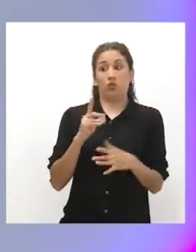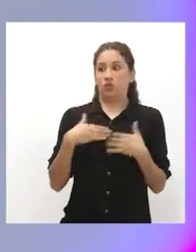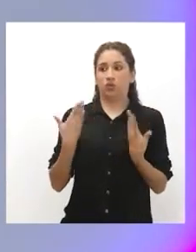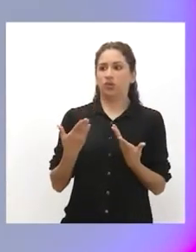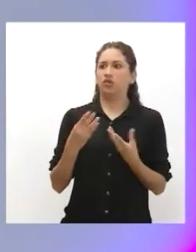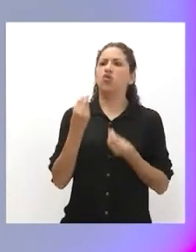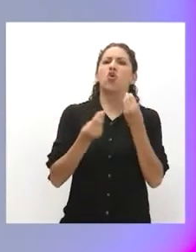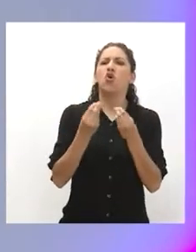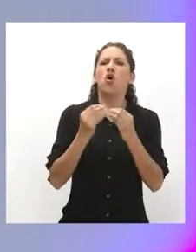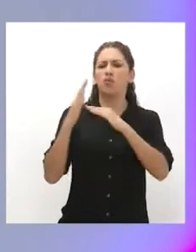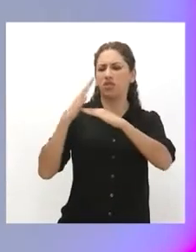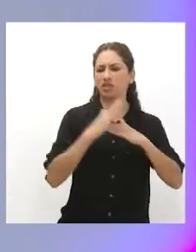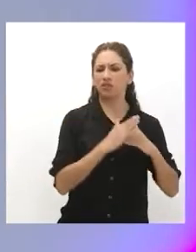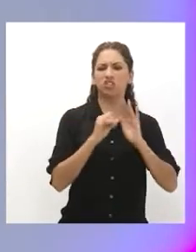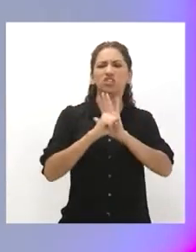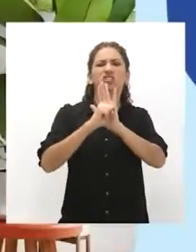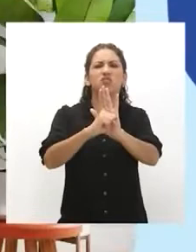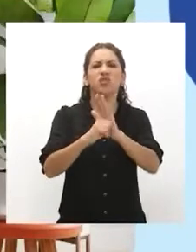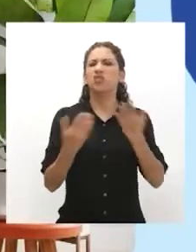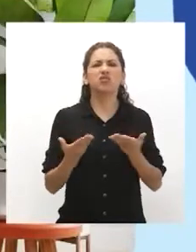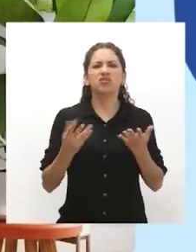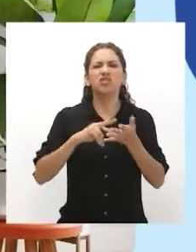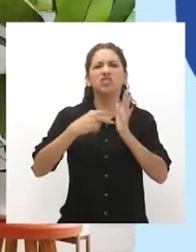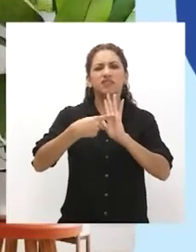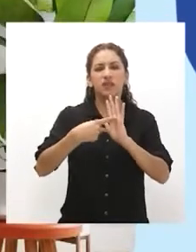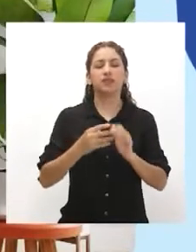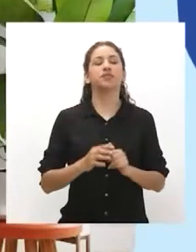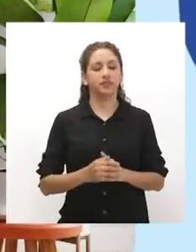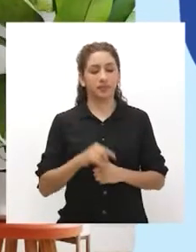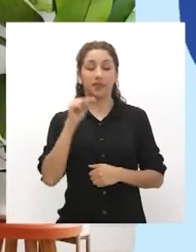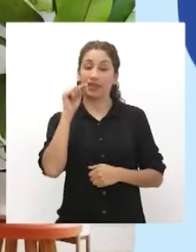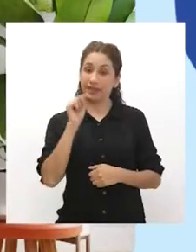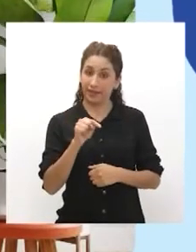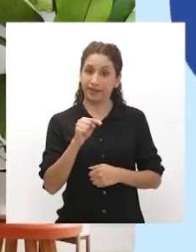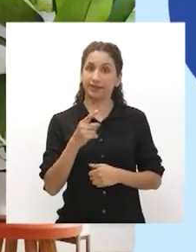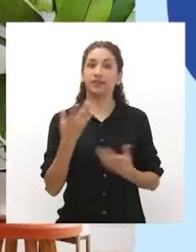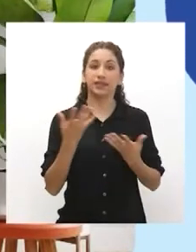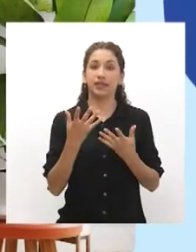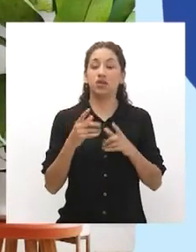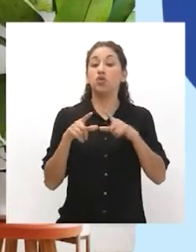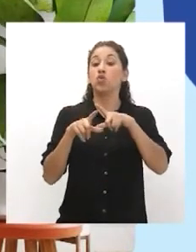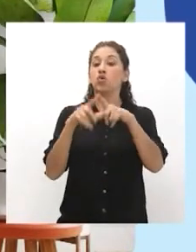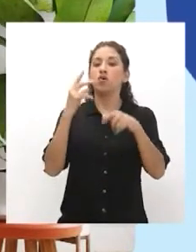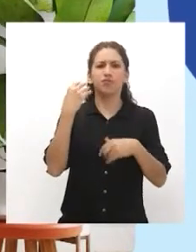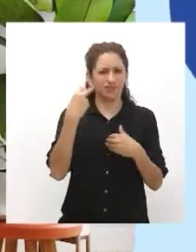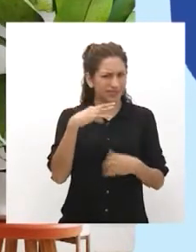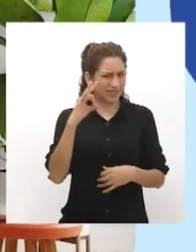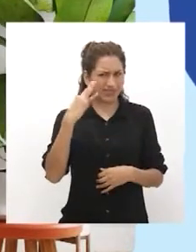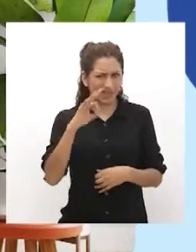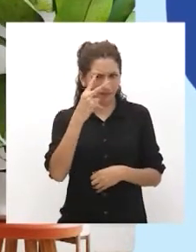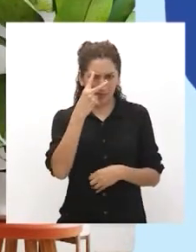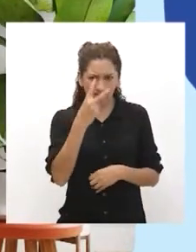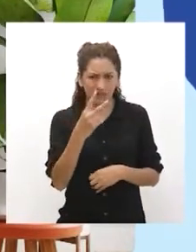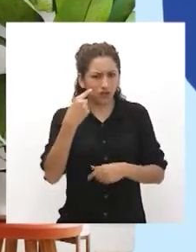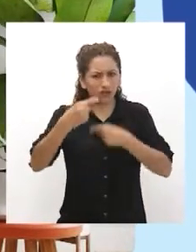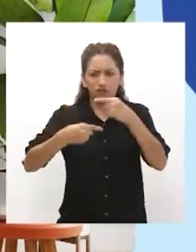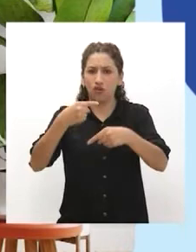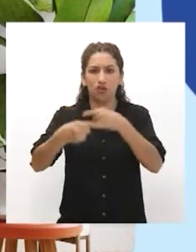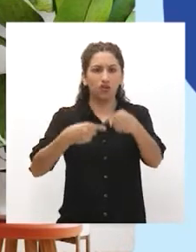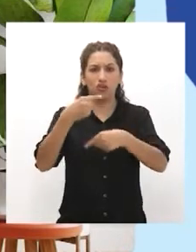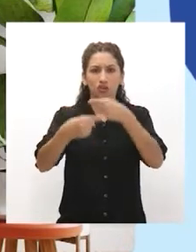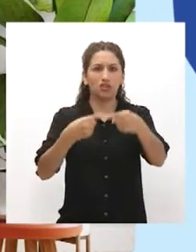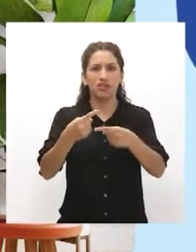discriminación simbólica a qué se refiere? Esta discriminación la encontramos en el espacio cotidiano y en las